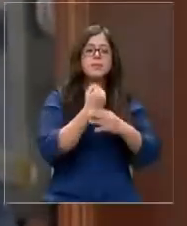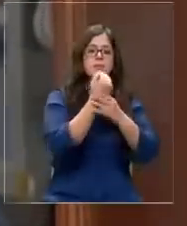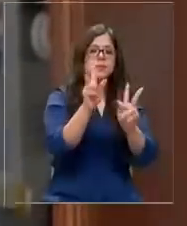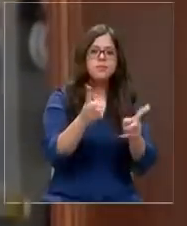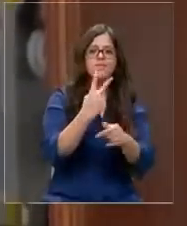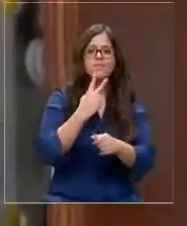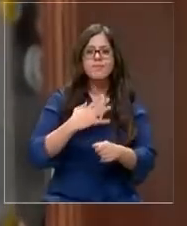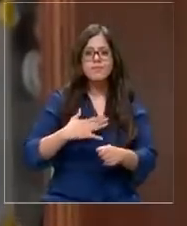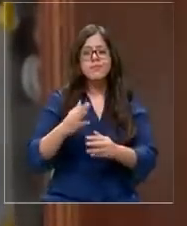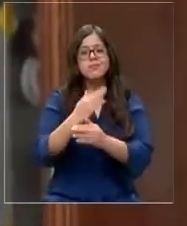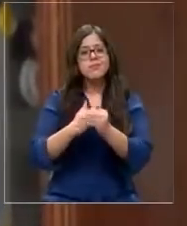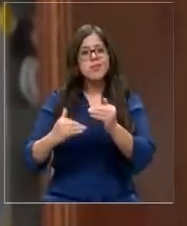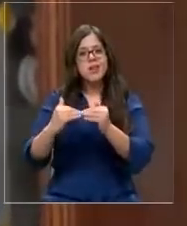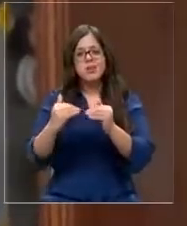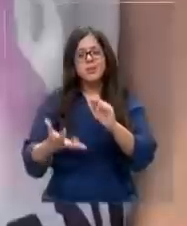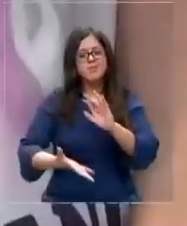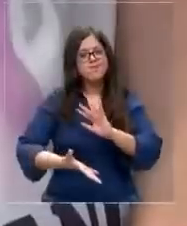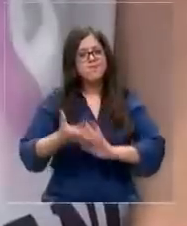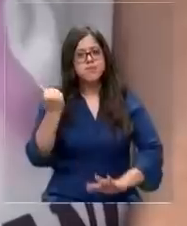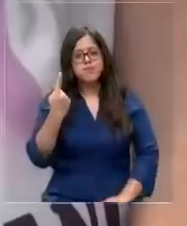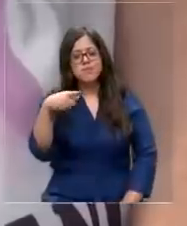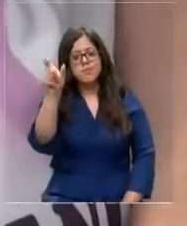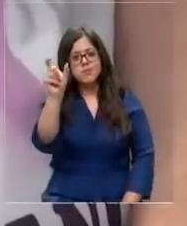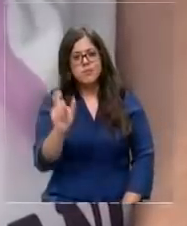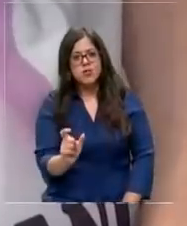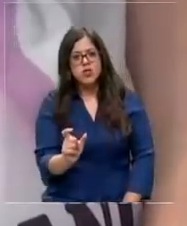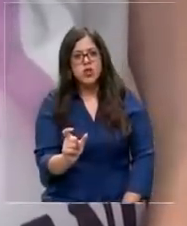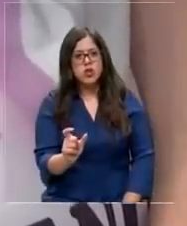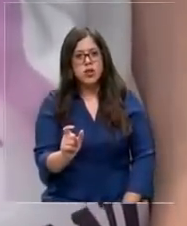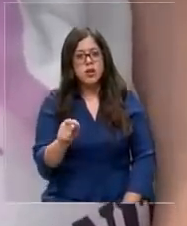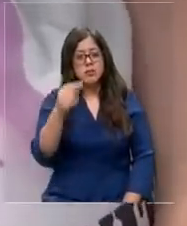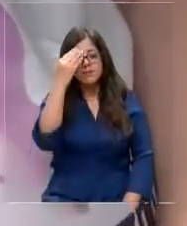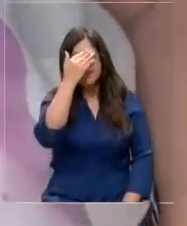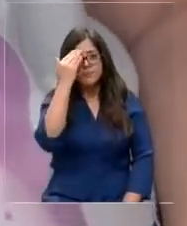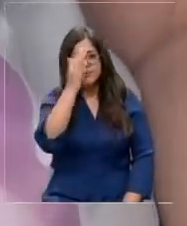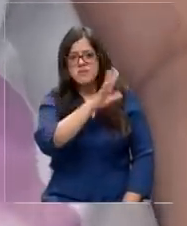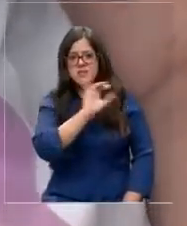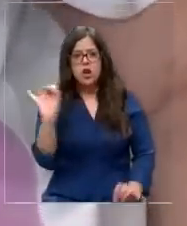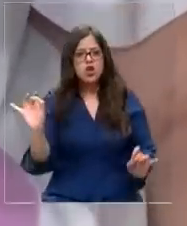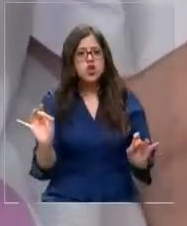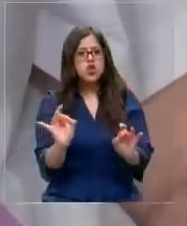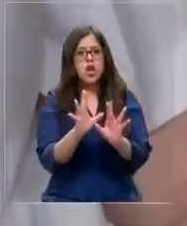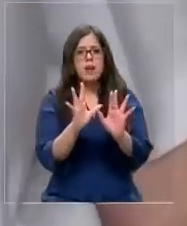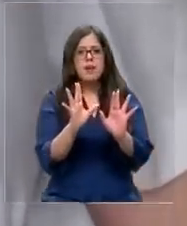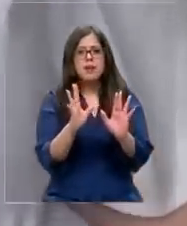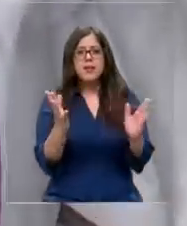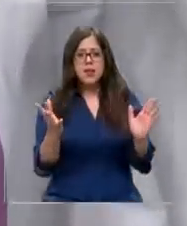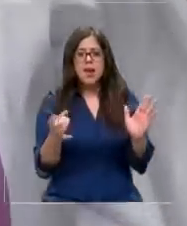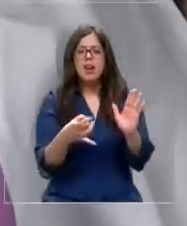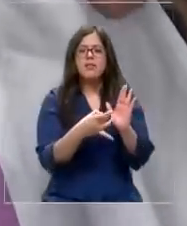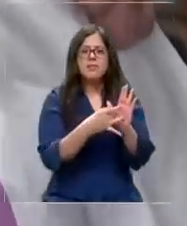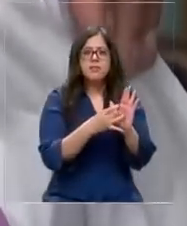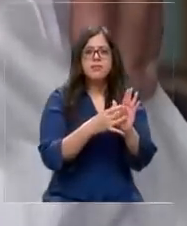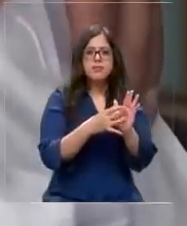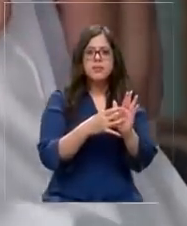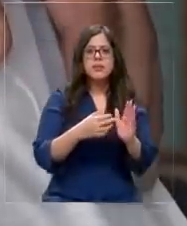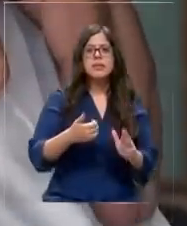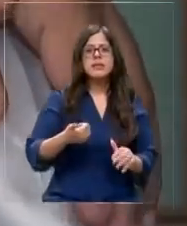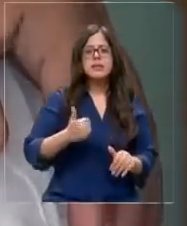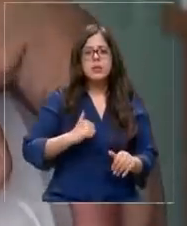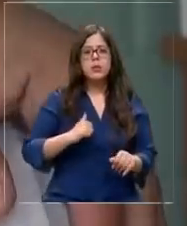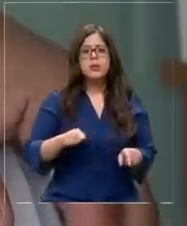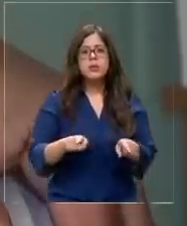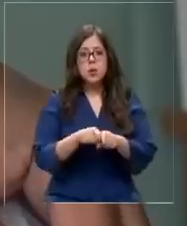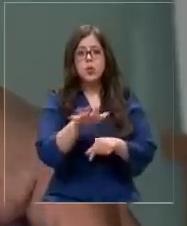salvar vidas, la misma que le fue arrebatada por un sujeto que no se preocupó de nada más que burlar la acción policial y que tras los